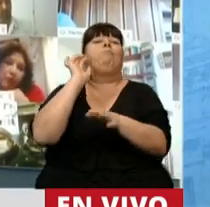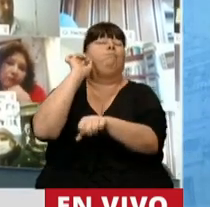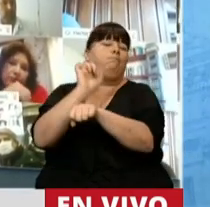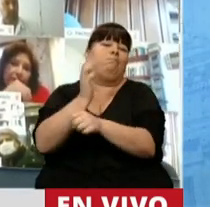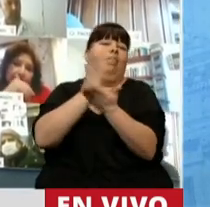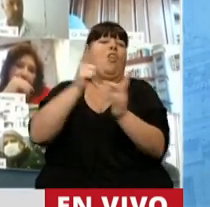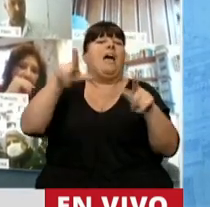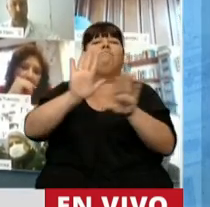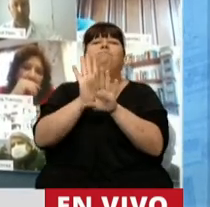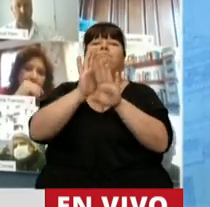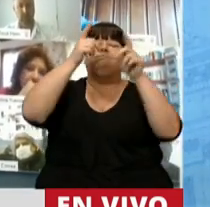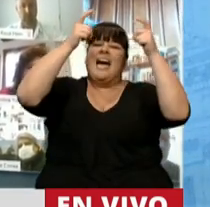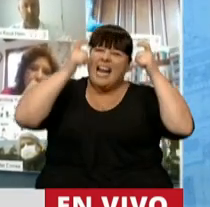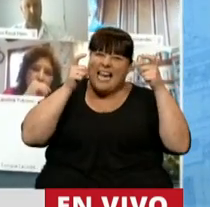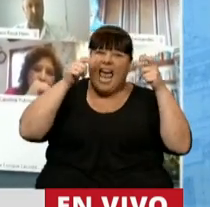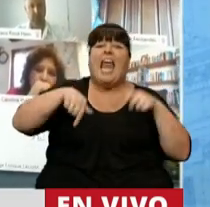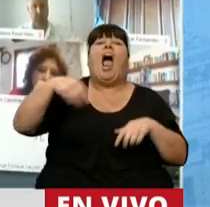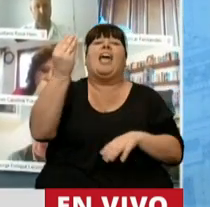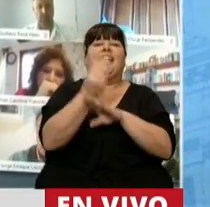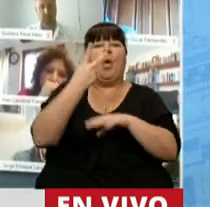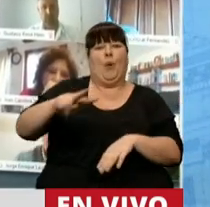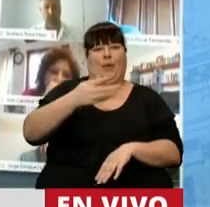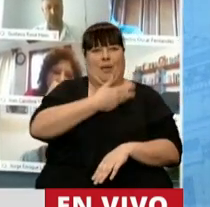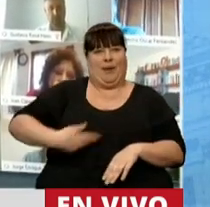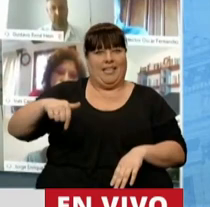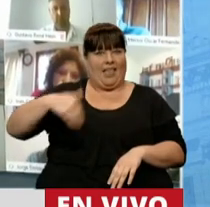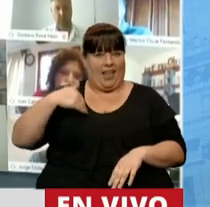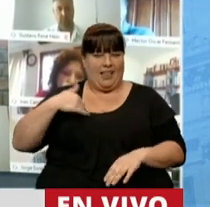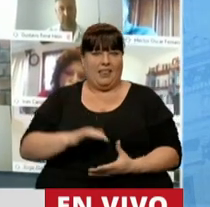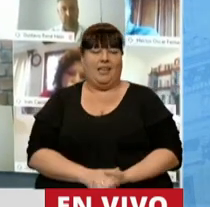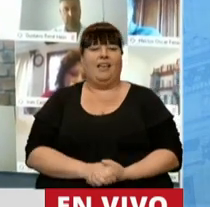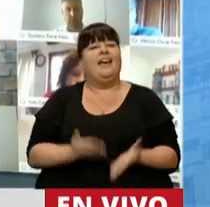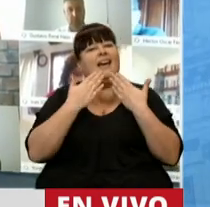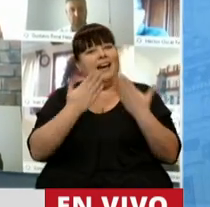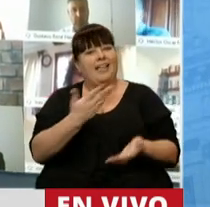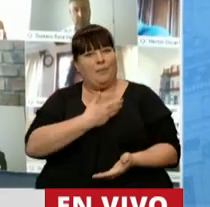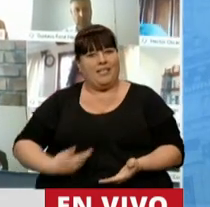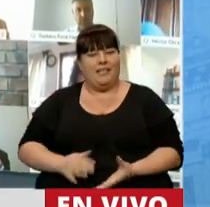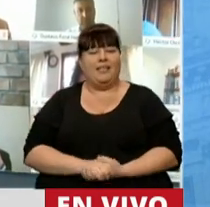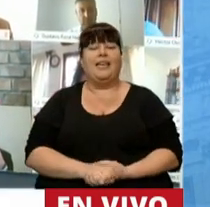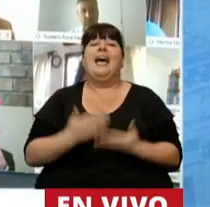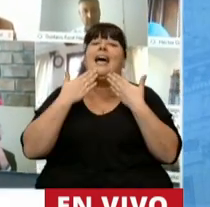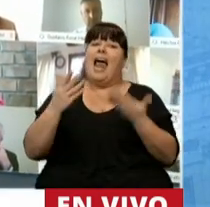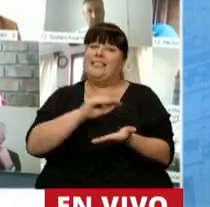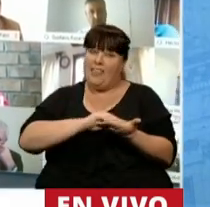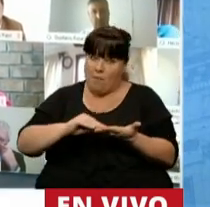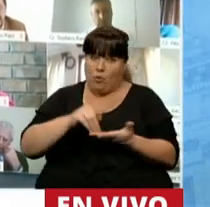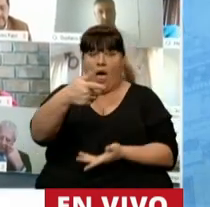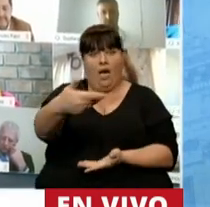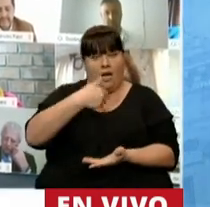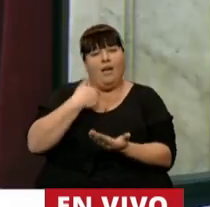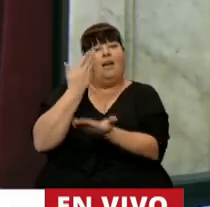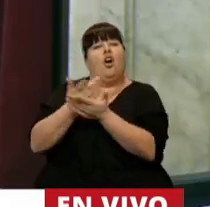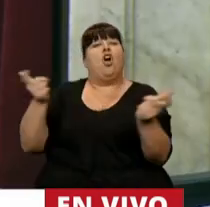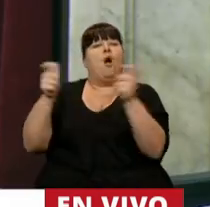a la reina que hoy ejerce la Vicepresidenta de la Nación. Gracias, señor Presidente. Gracias, diputado. Se girará